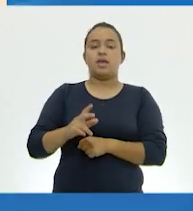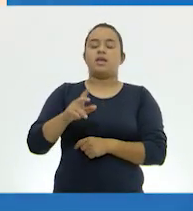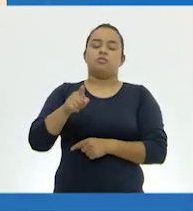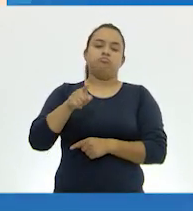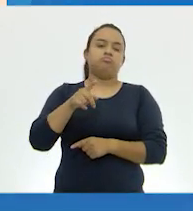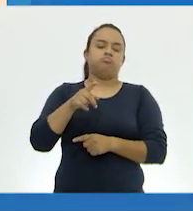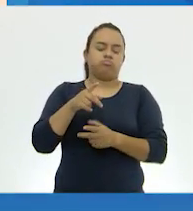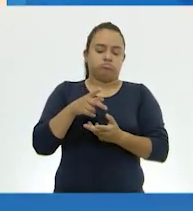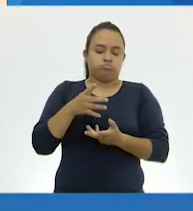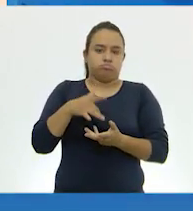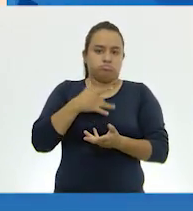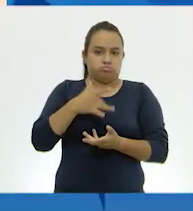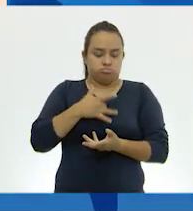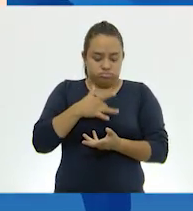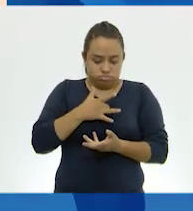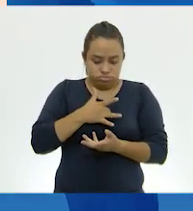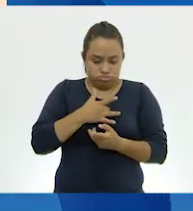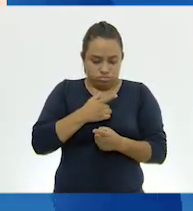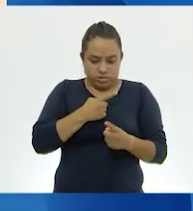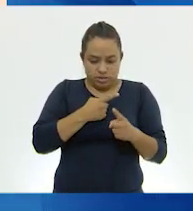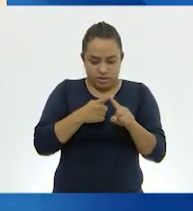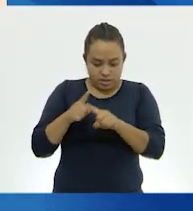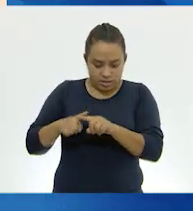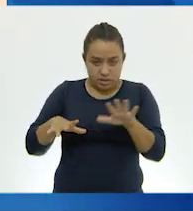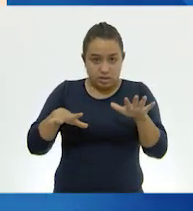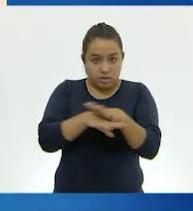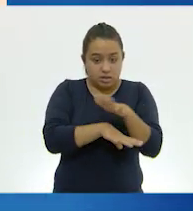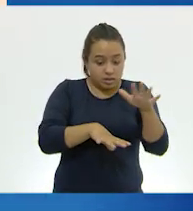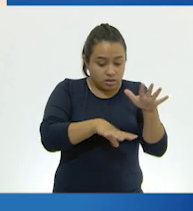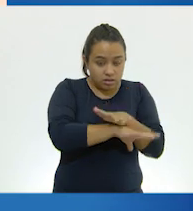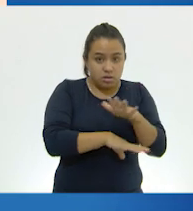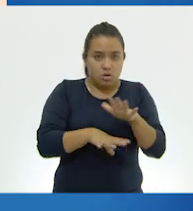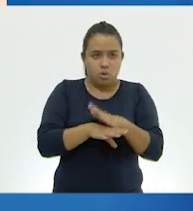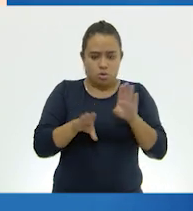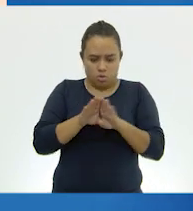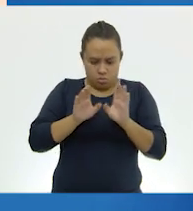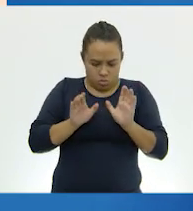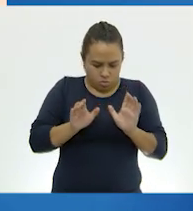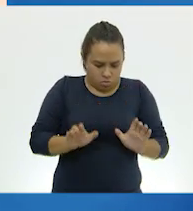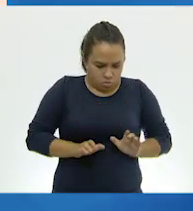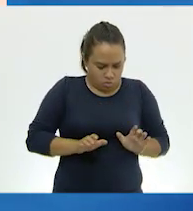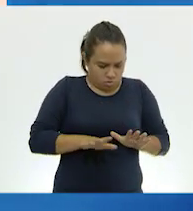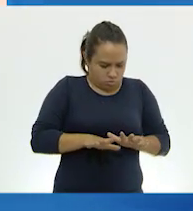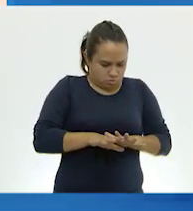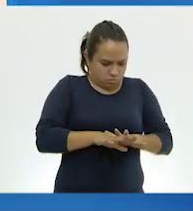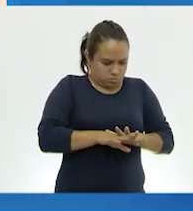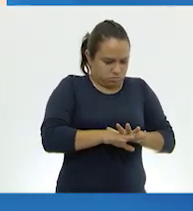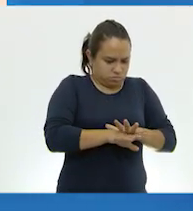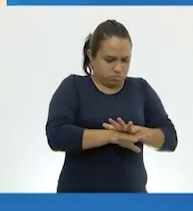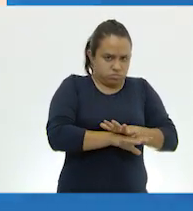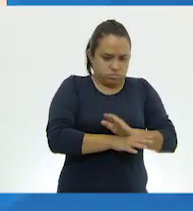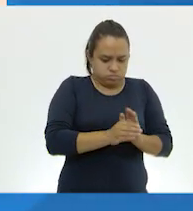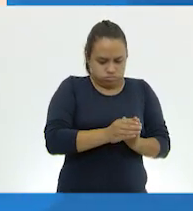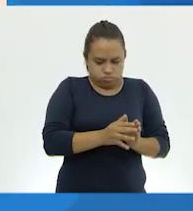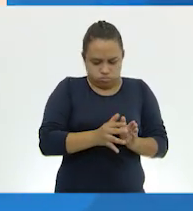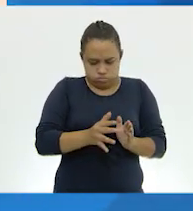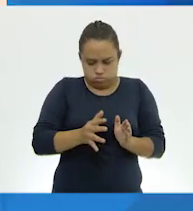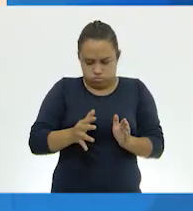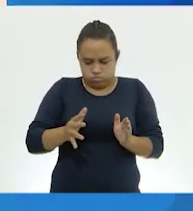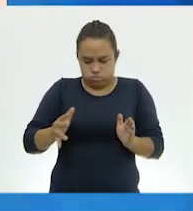que experimentan diversos cambios en la forma de sus cuerpos a lo largo de su vida.